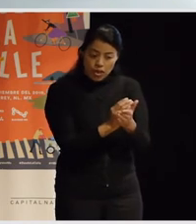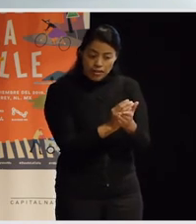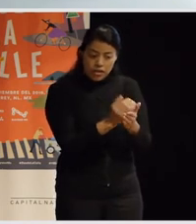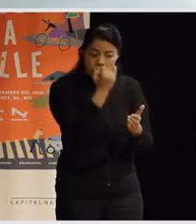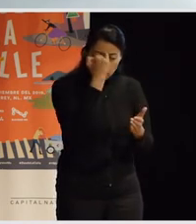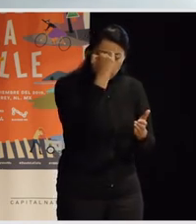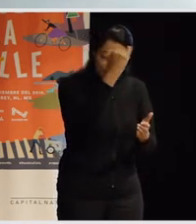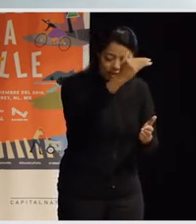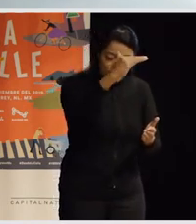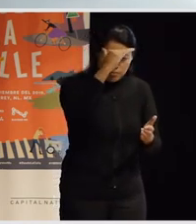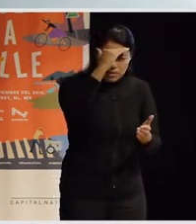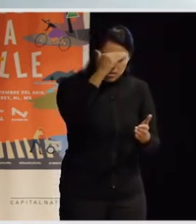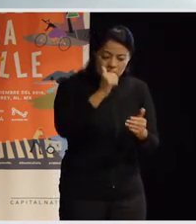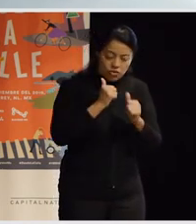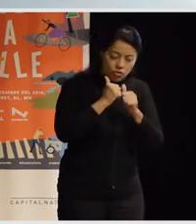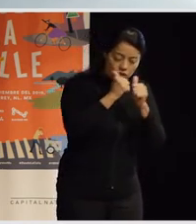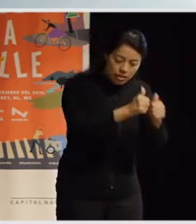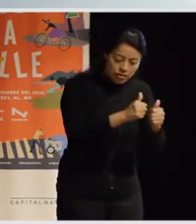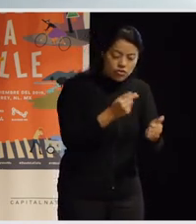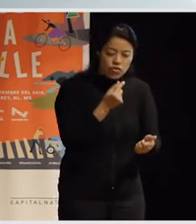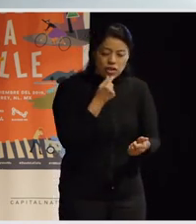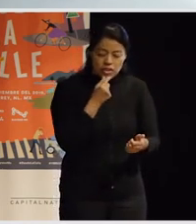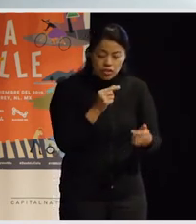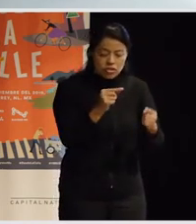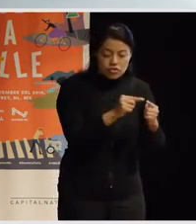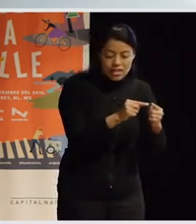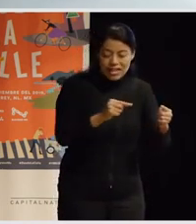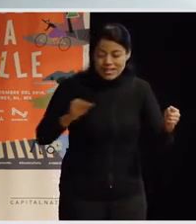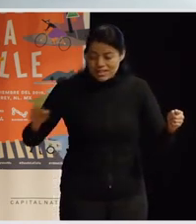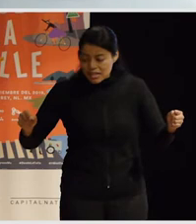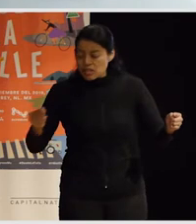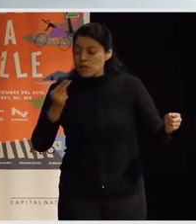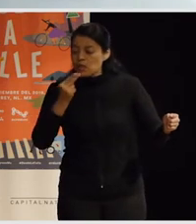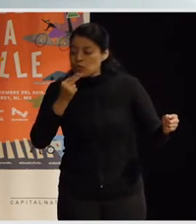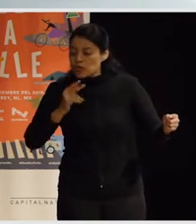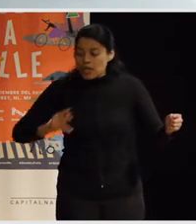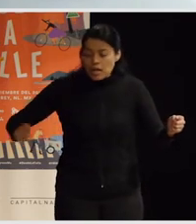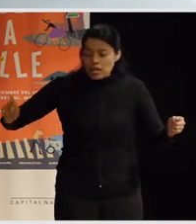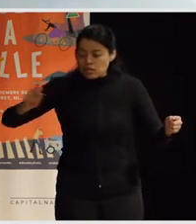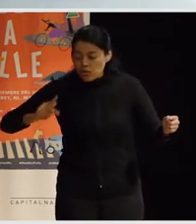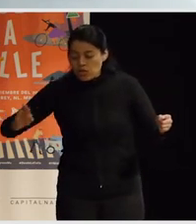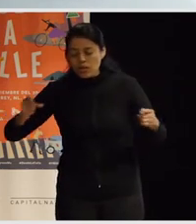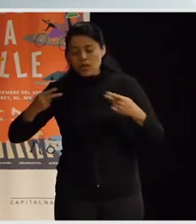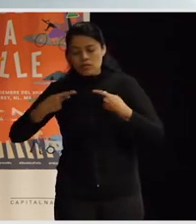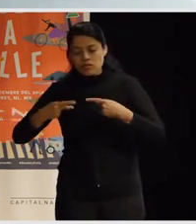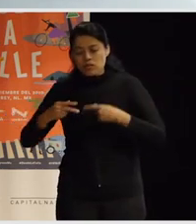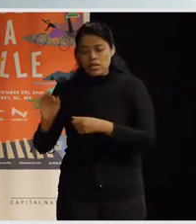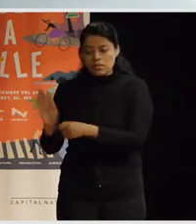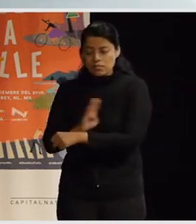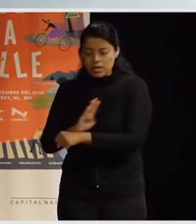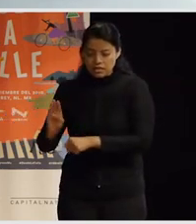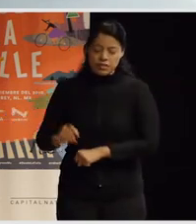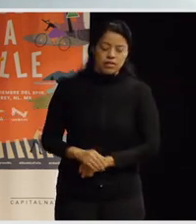para mejorar las ciudades, ¿no? A nosotros nos parece que es súper positivo, es verdad que luego hay que meter también